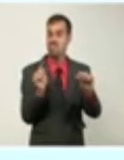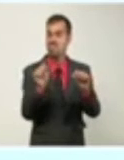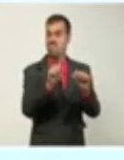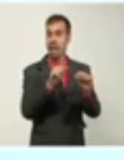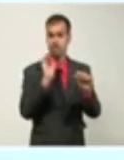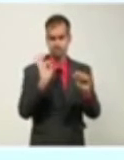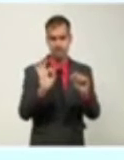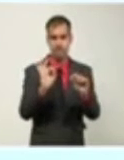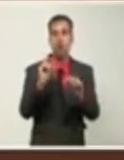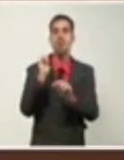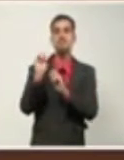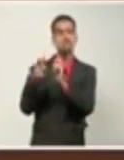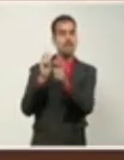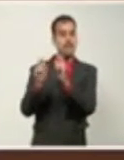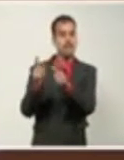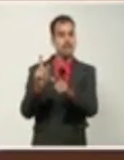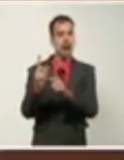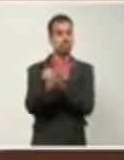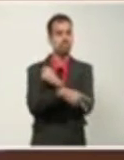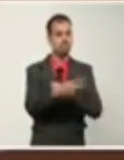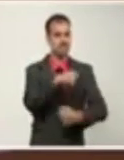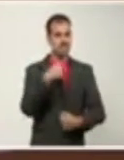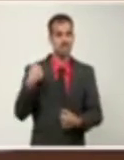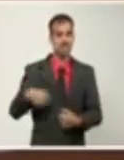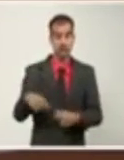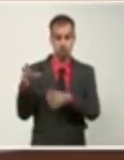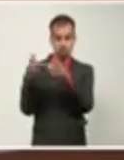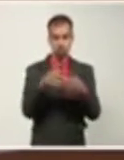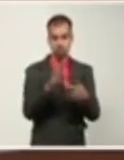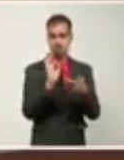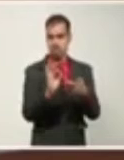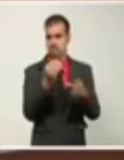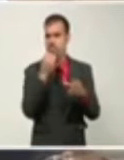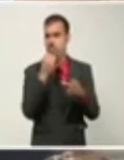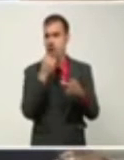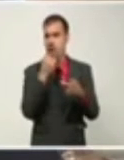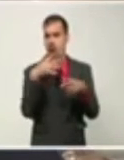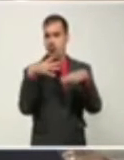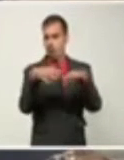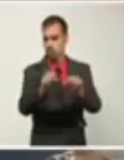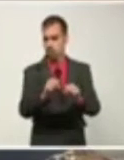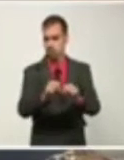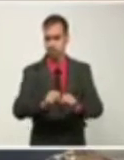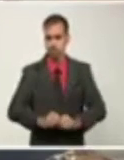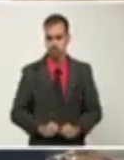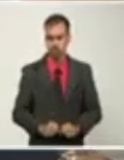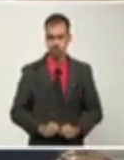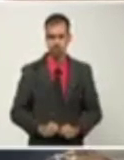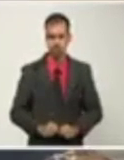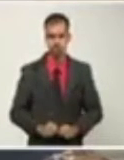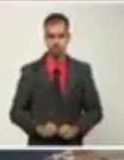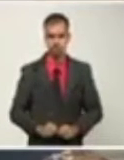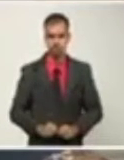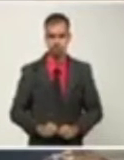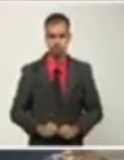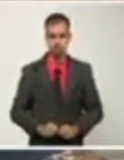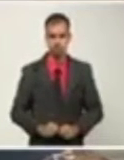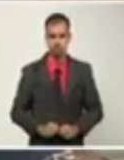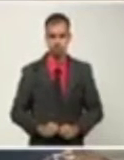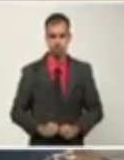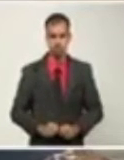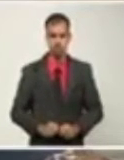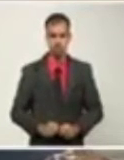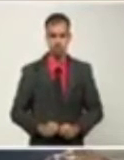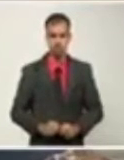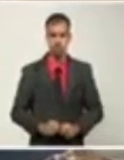China para la detección magnética de la carga viral de la COVID-19. El compromiso que hay para el 2021 es